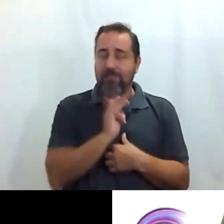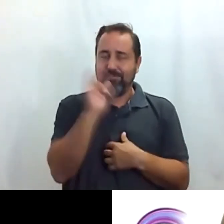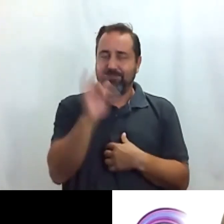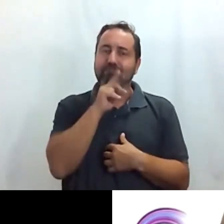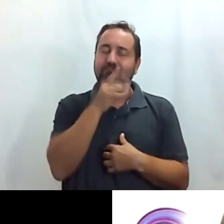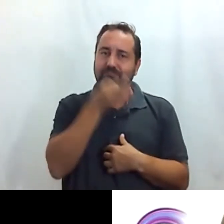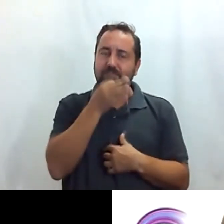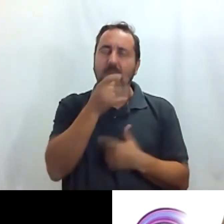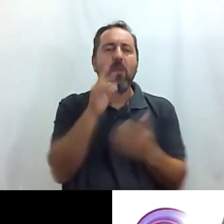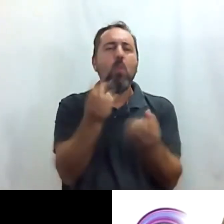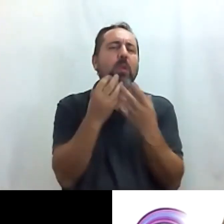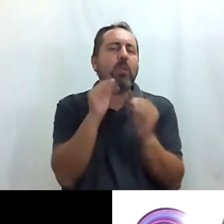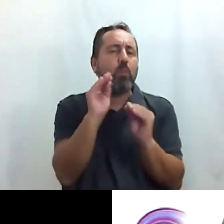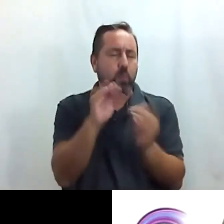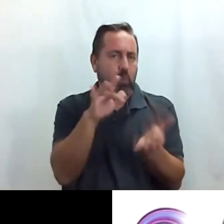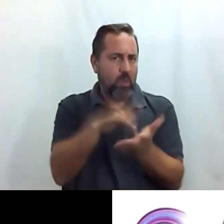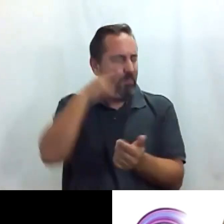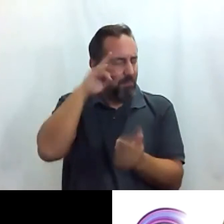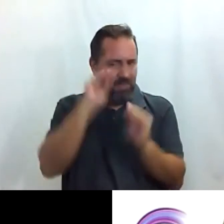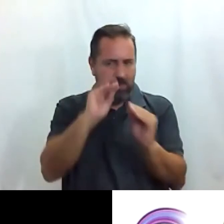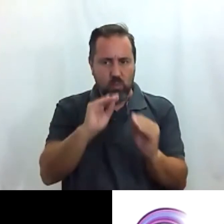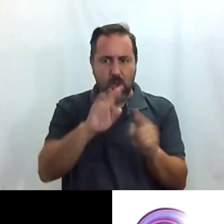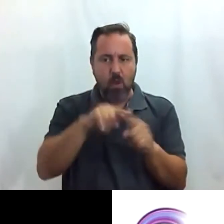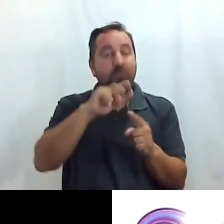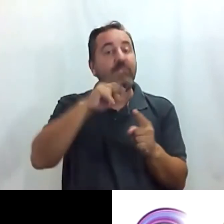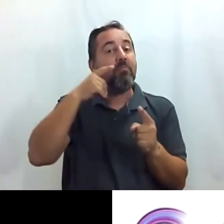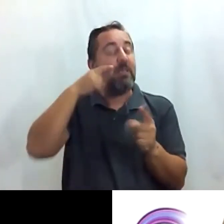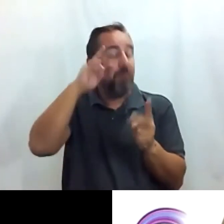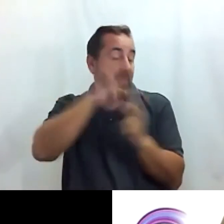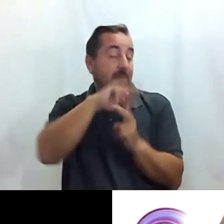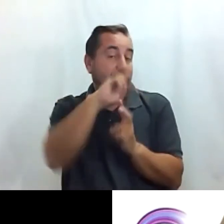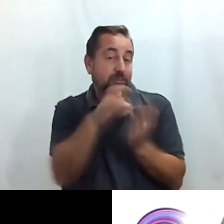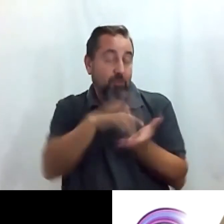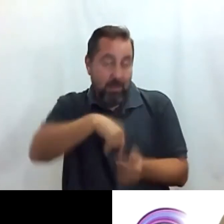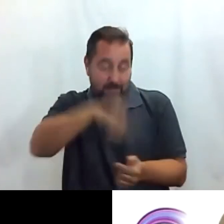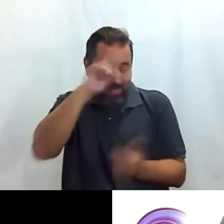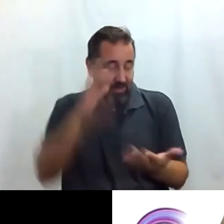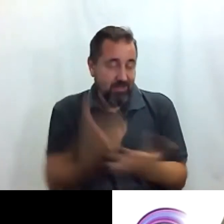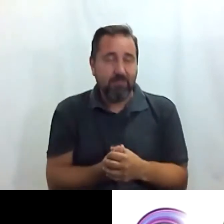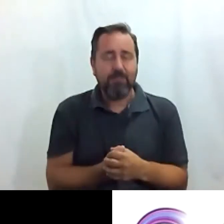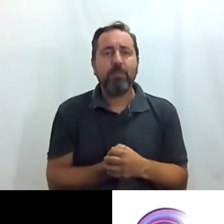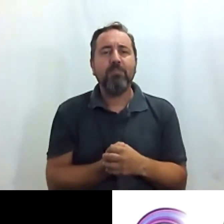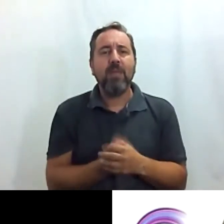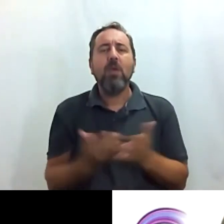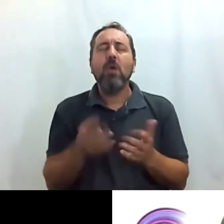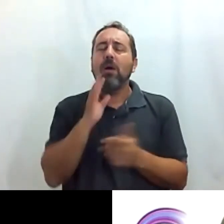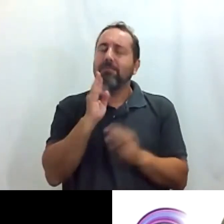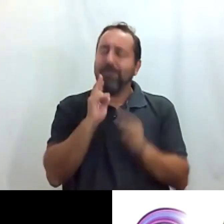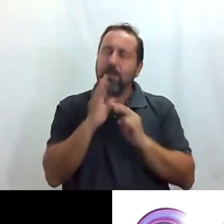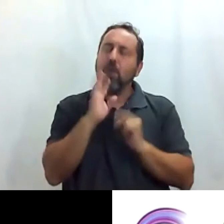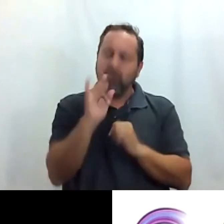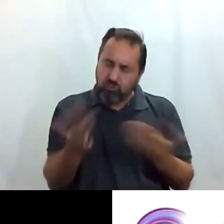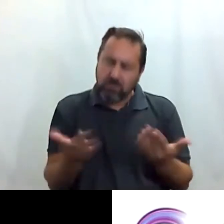que nos cuentes cómo ha sido tu experiencia o varias experiencias que has tenido en Madrid imagino bueno bueno sí de hecho